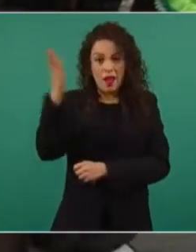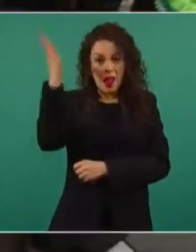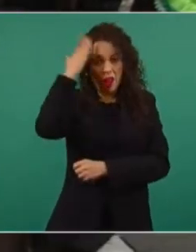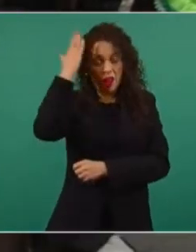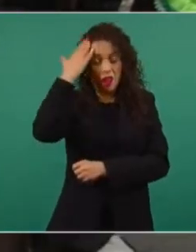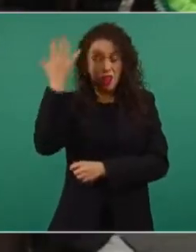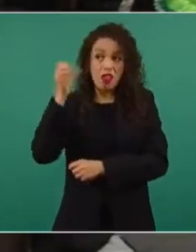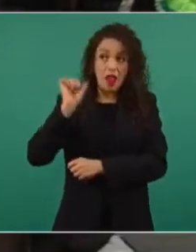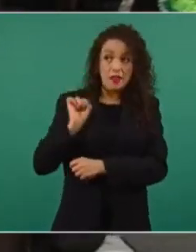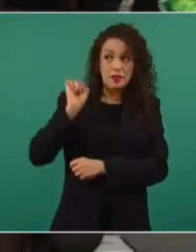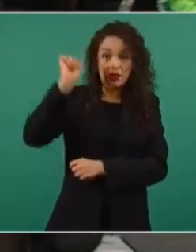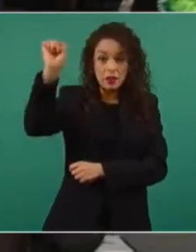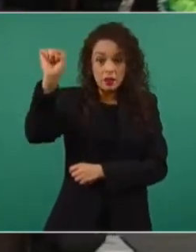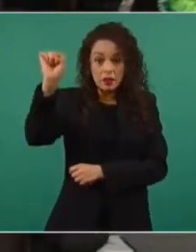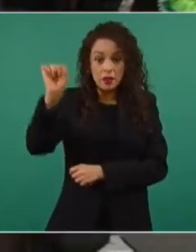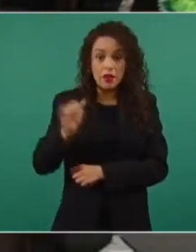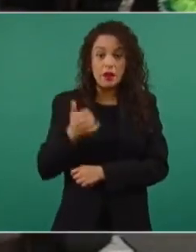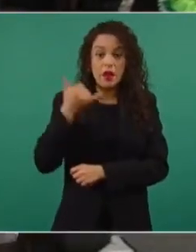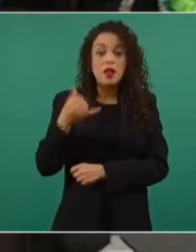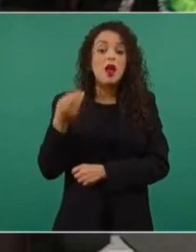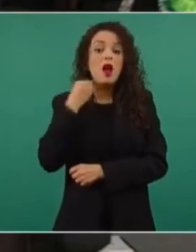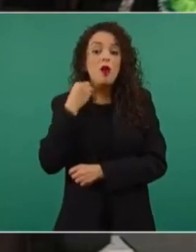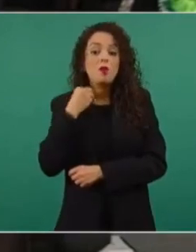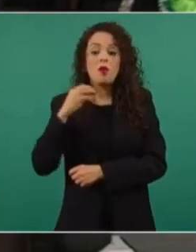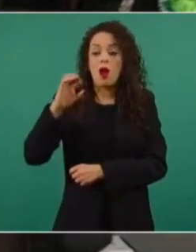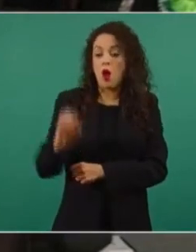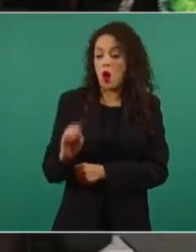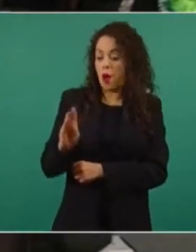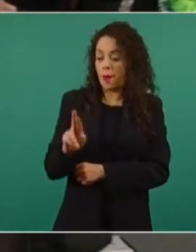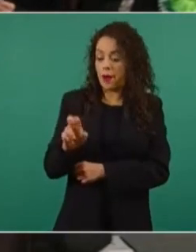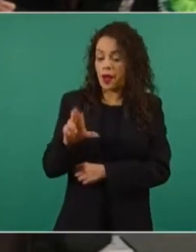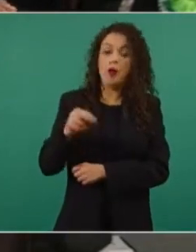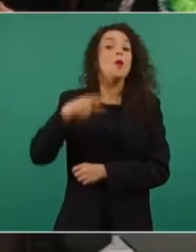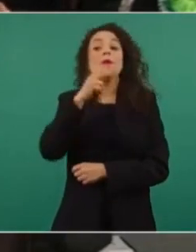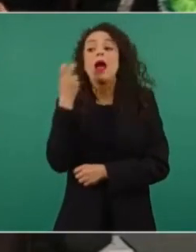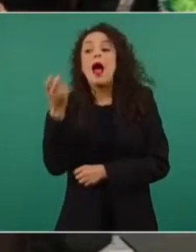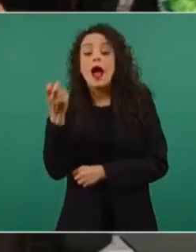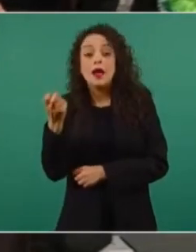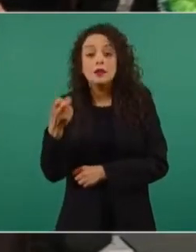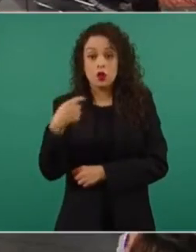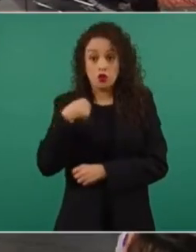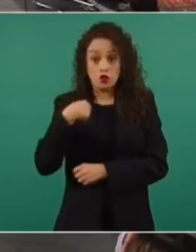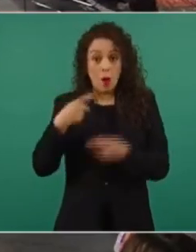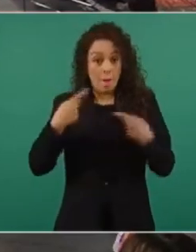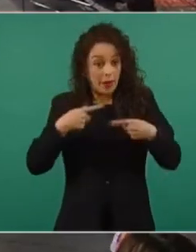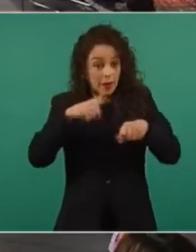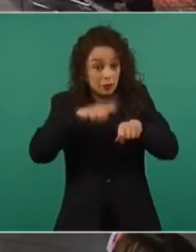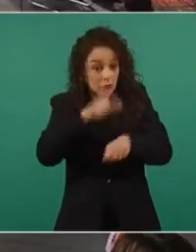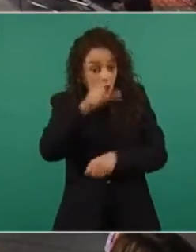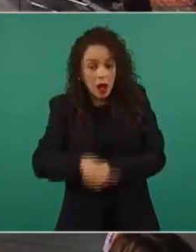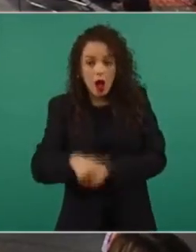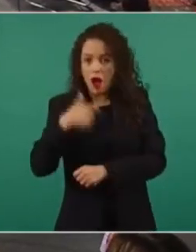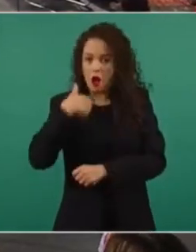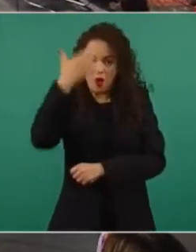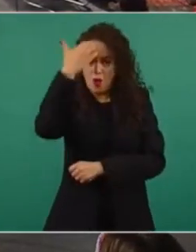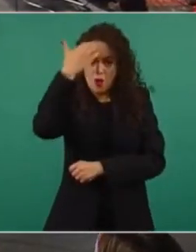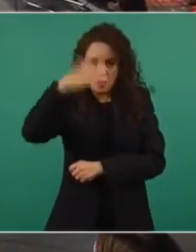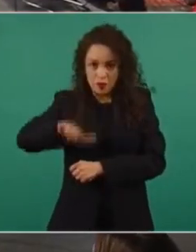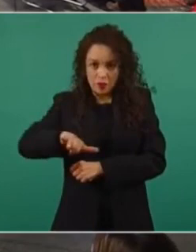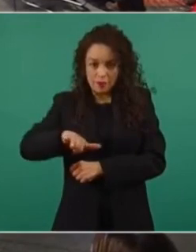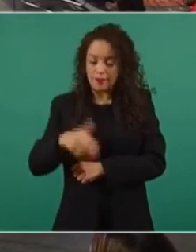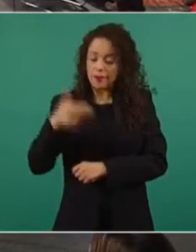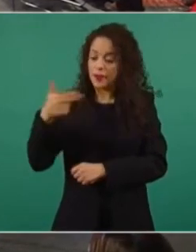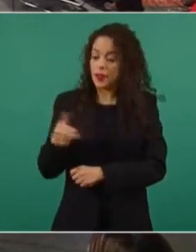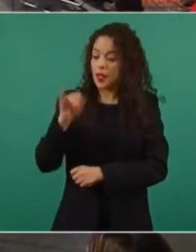y abogados obreros, pero a él no lo conozco en lo personal. Entonces, me dice Imelda